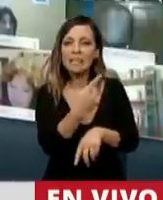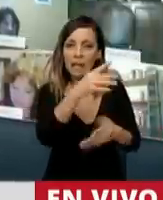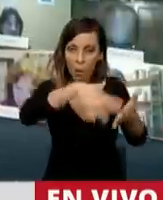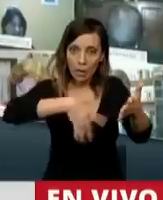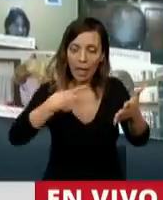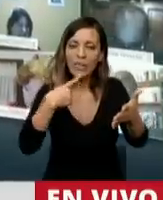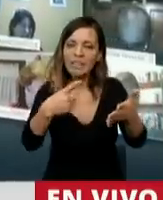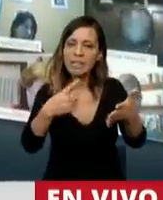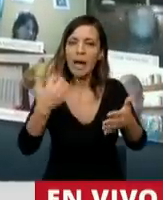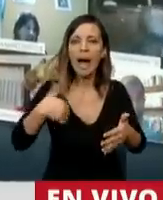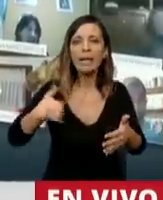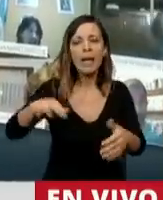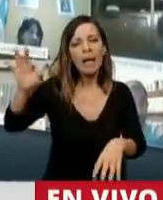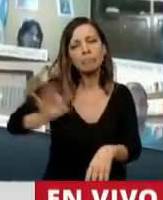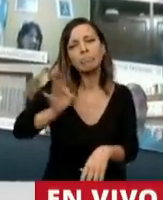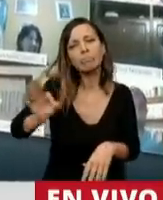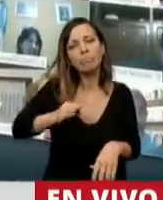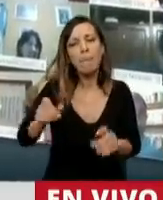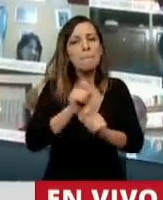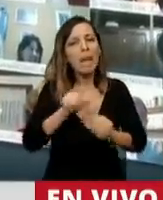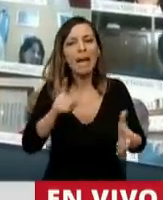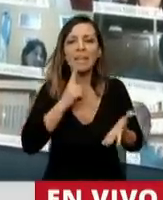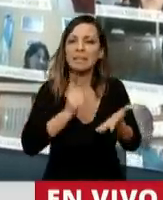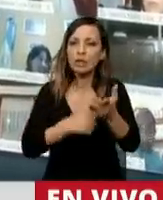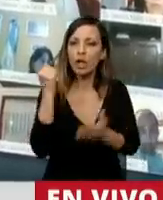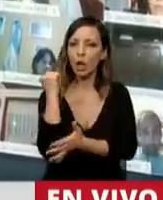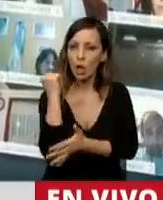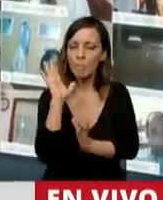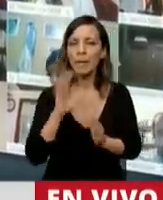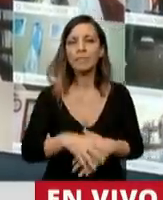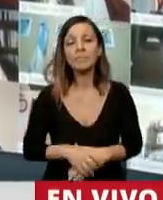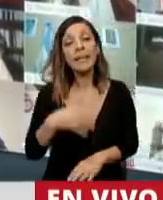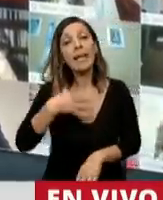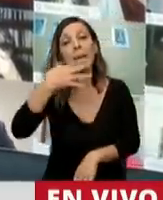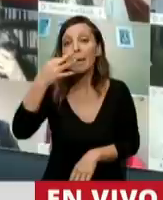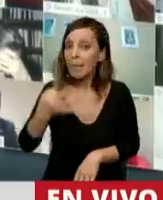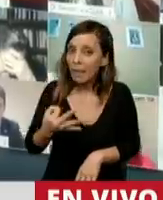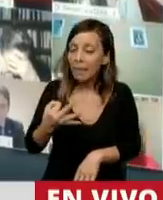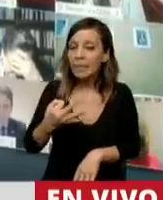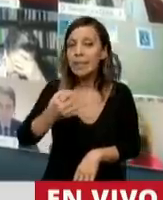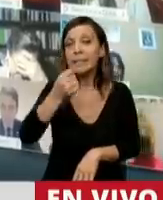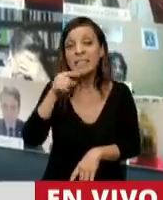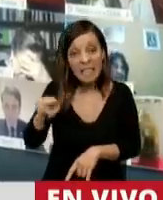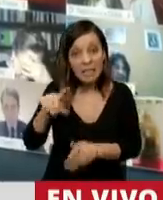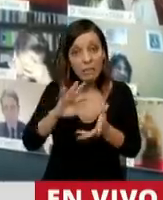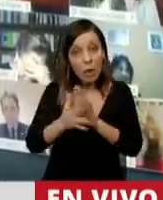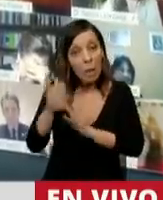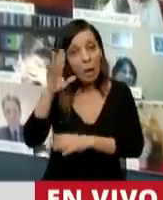viene de muchas décadas de un mal desempeño económico. Y la verdad que si vamos por ahí,